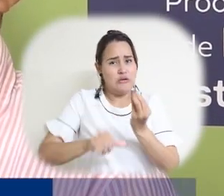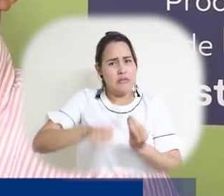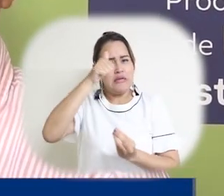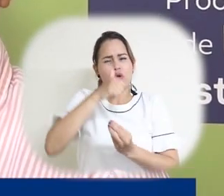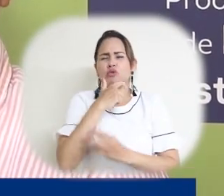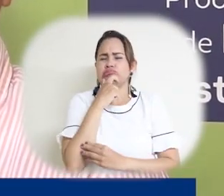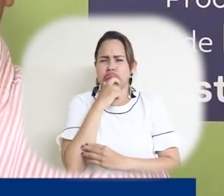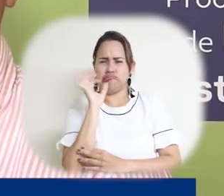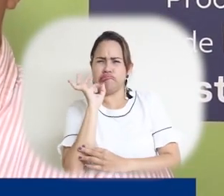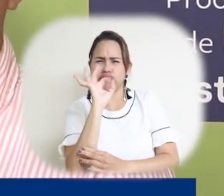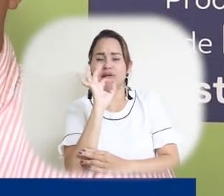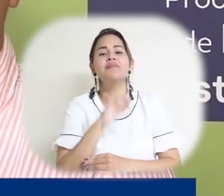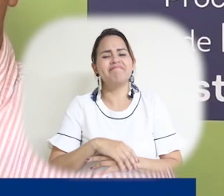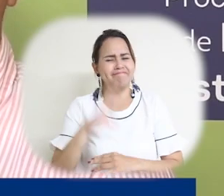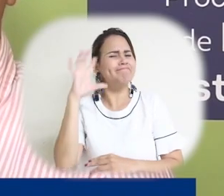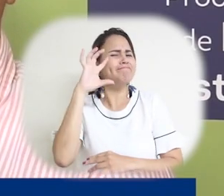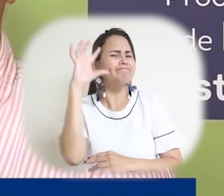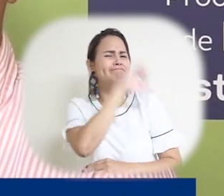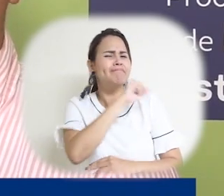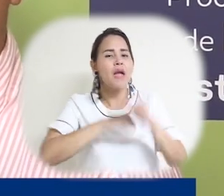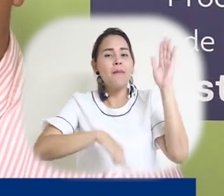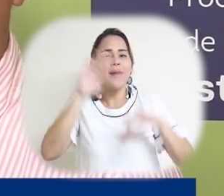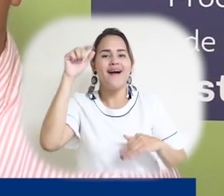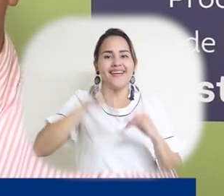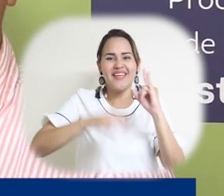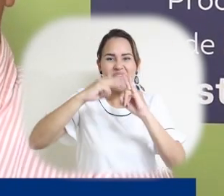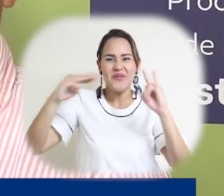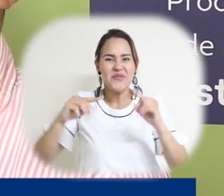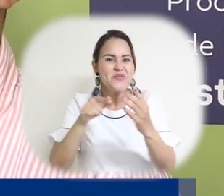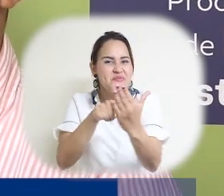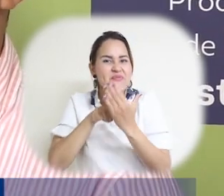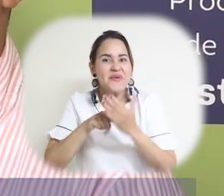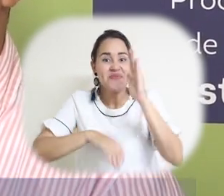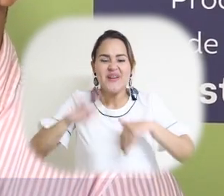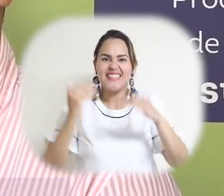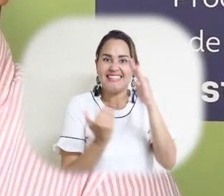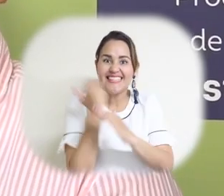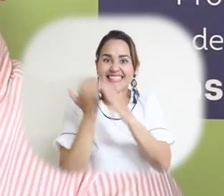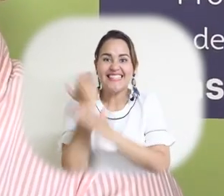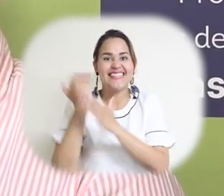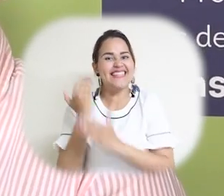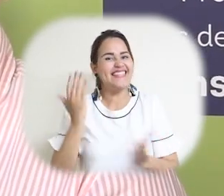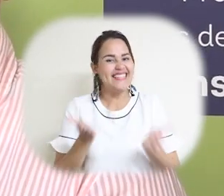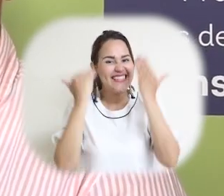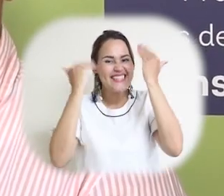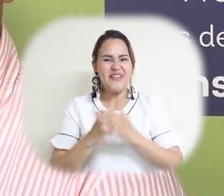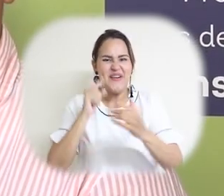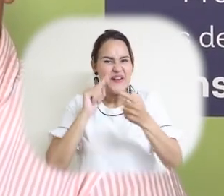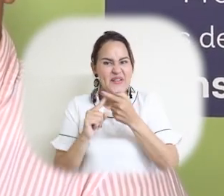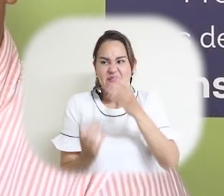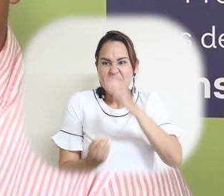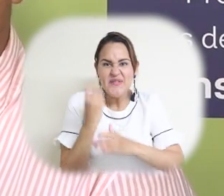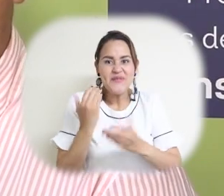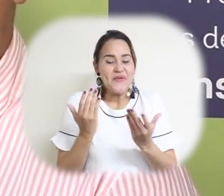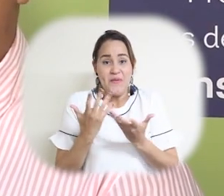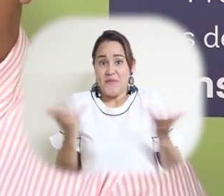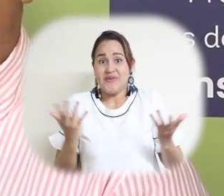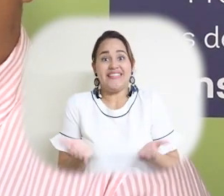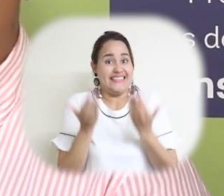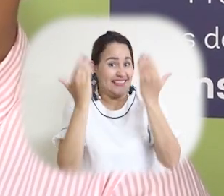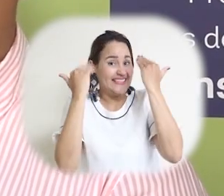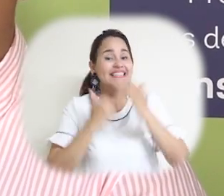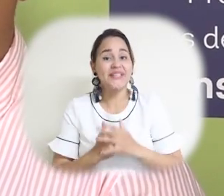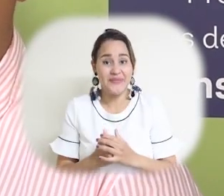vimos con muy buenos ojos, creo que la universidad cada día muestra ser más innovadora en este tipo de productos,